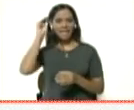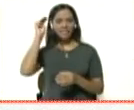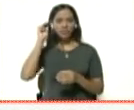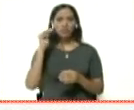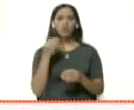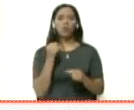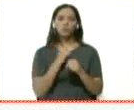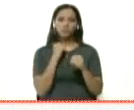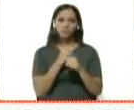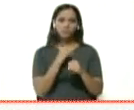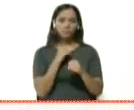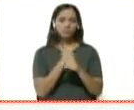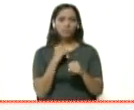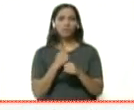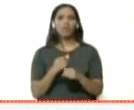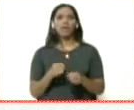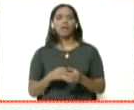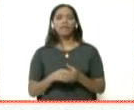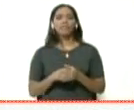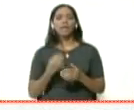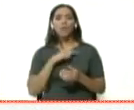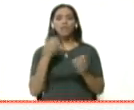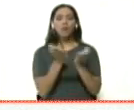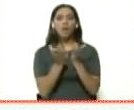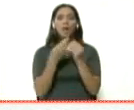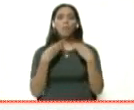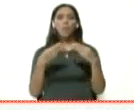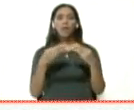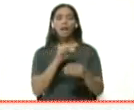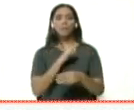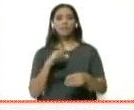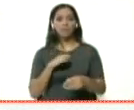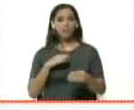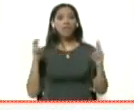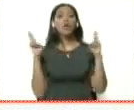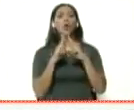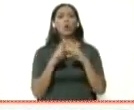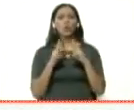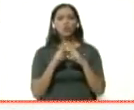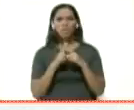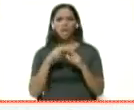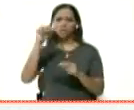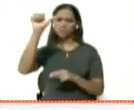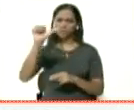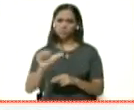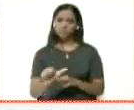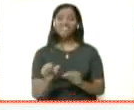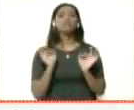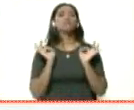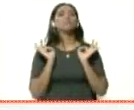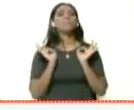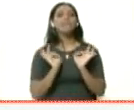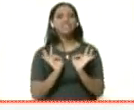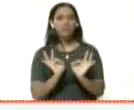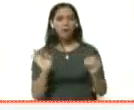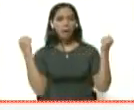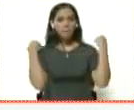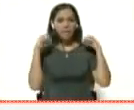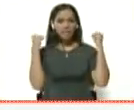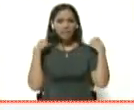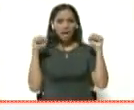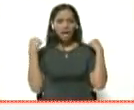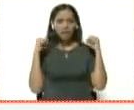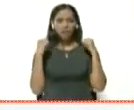los obreros, los trabajadores de nuestras escuelas públicas y privadas, conociendo y sobre todo practicando la